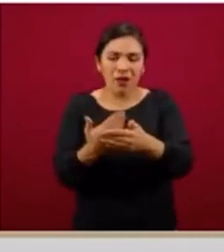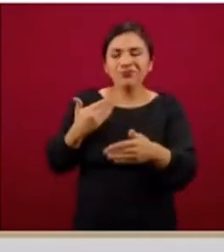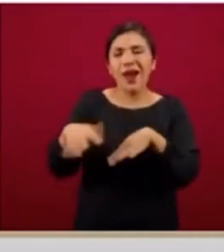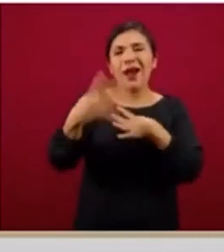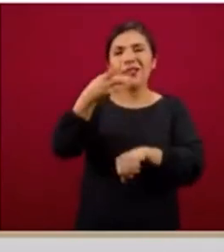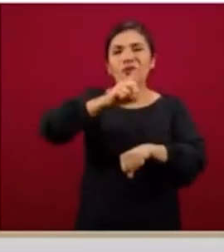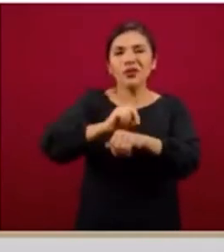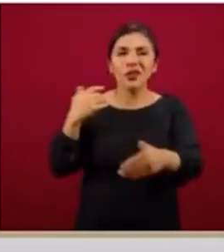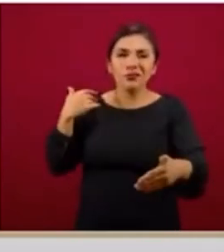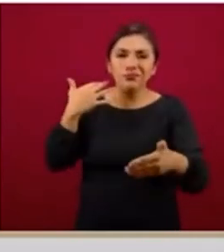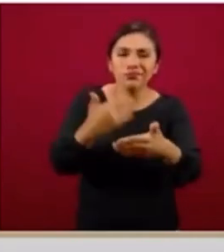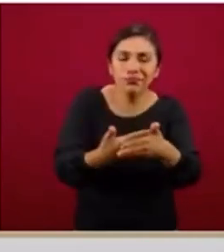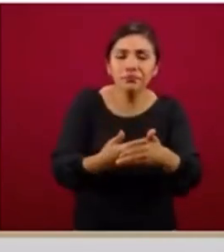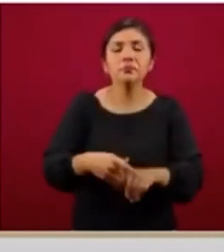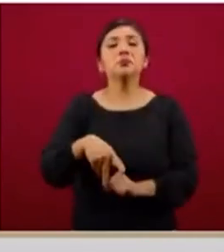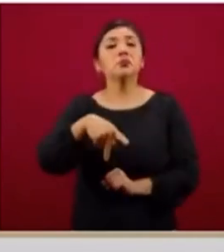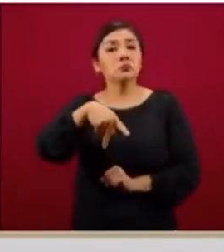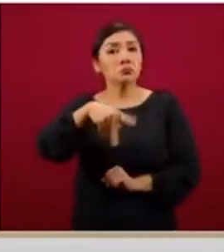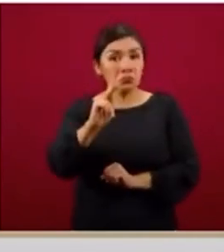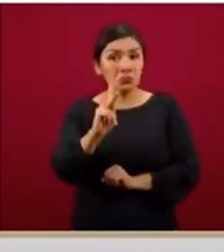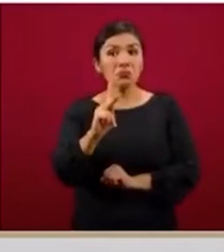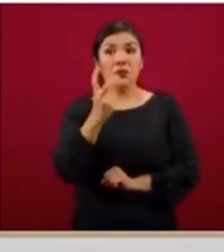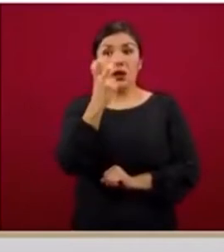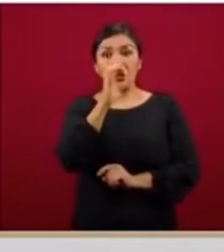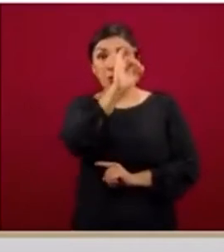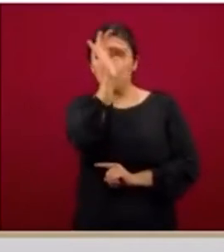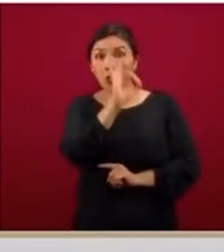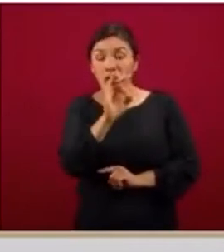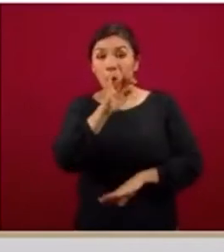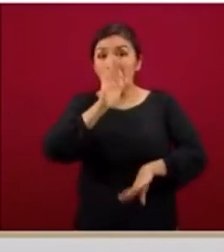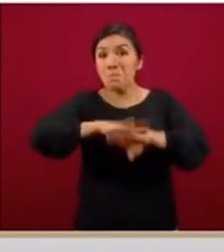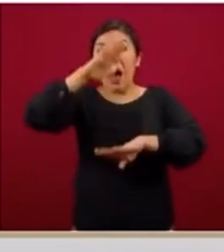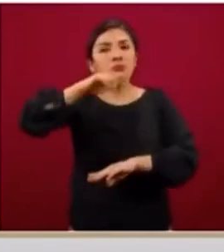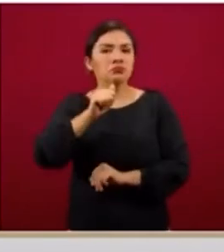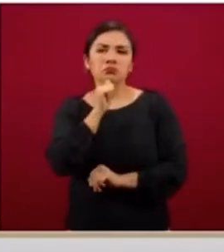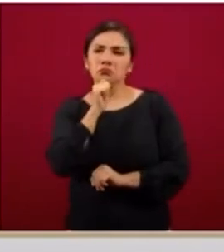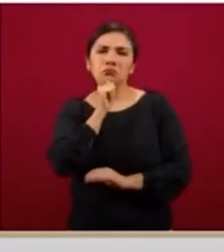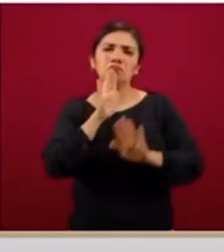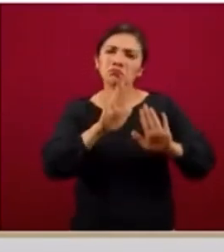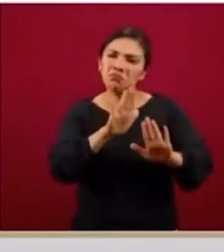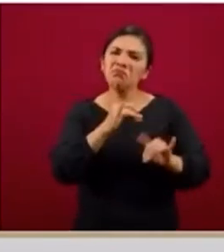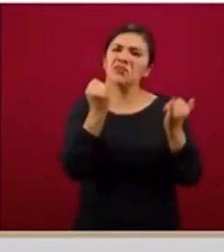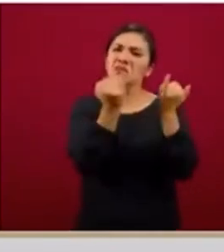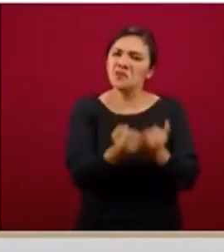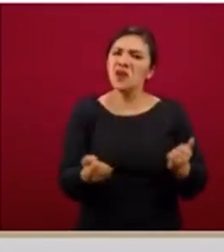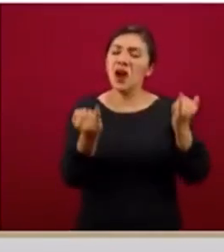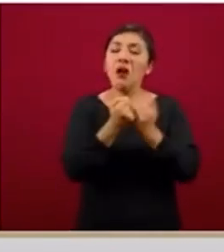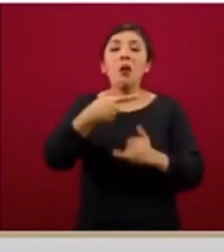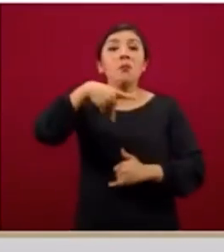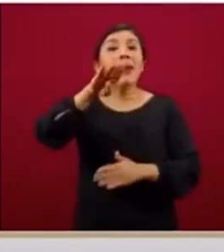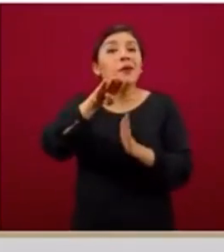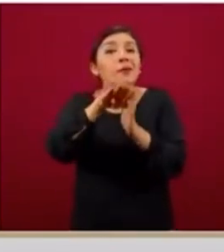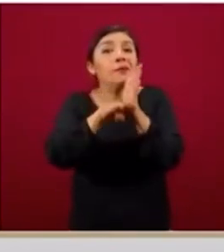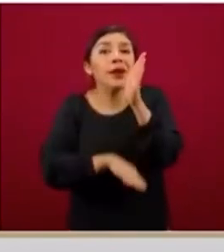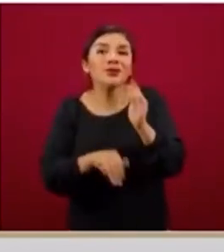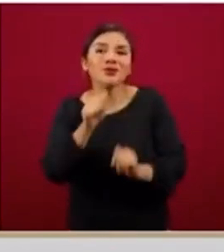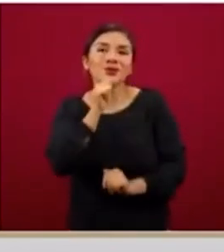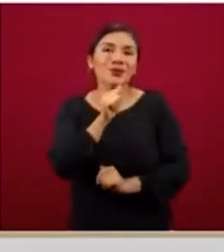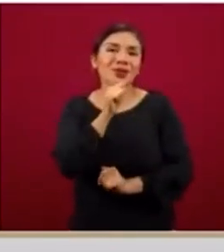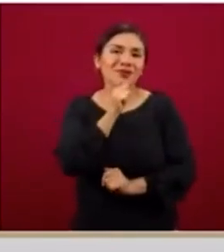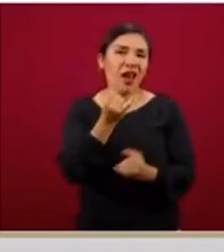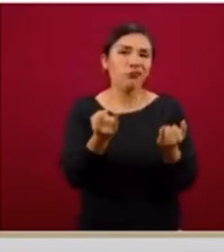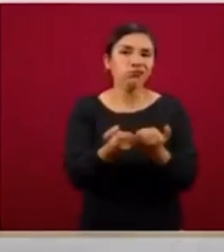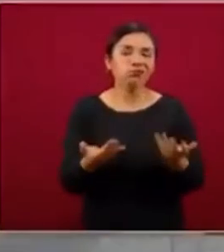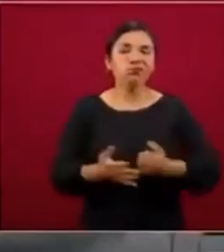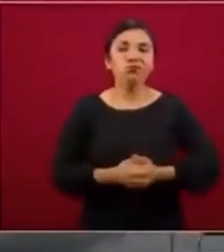14 días, sin embargo, ese porcentaje no se ha incrementado, pero tampoco ha disminuido en los últimos días.